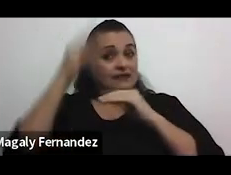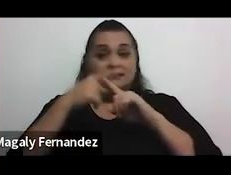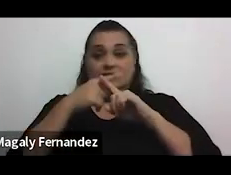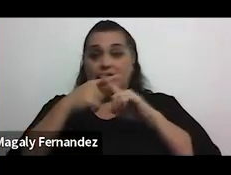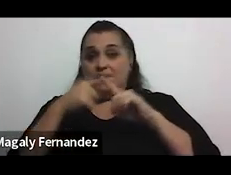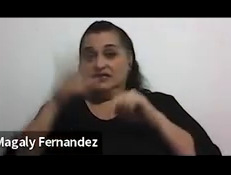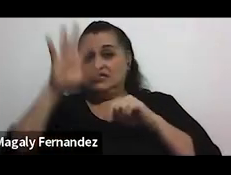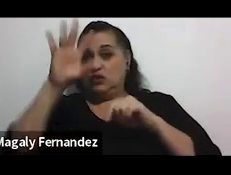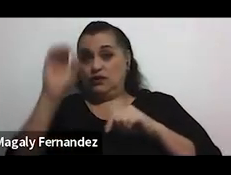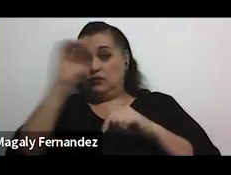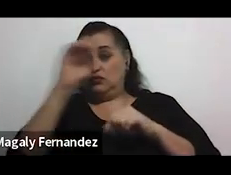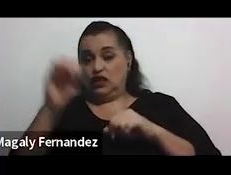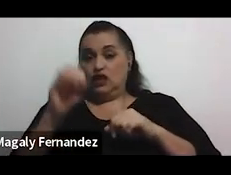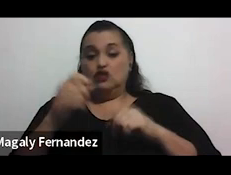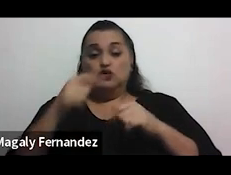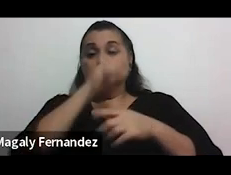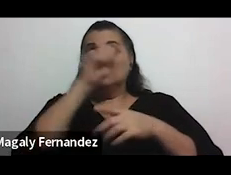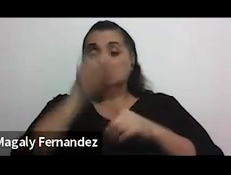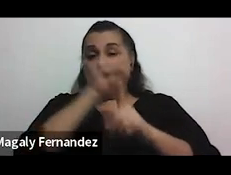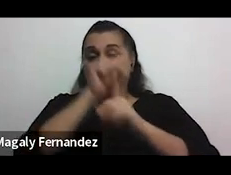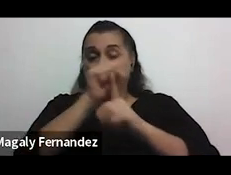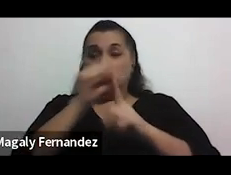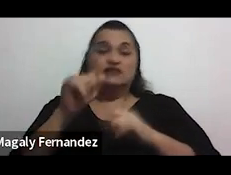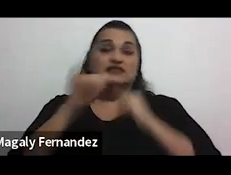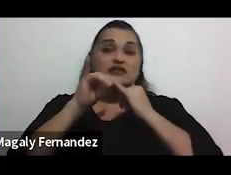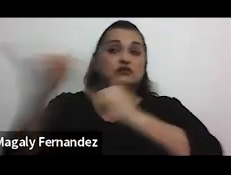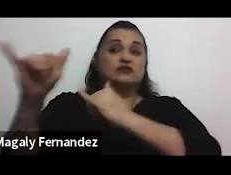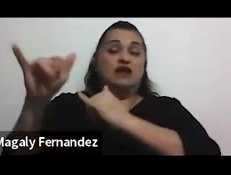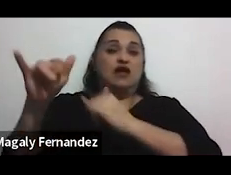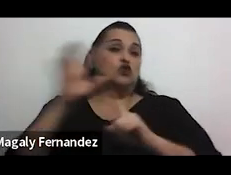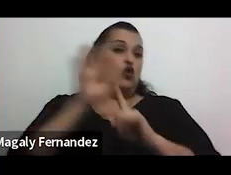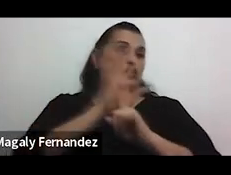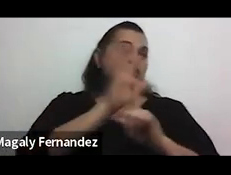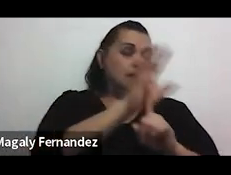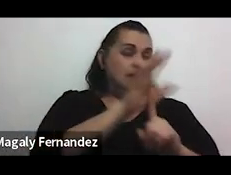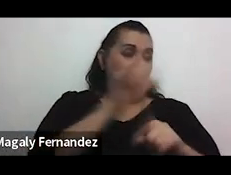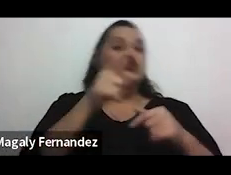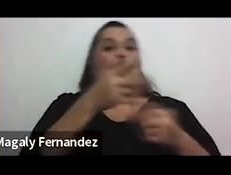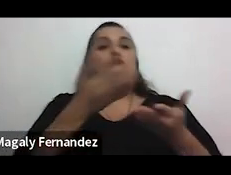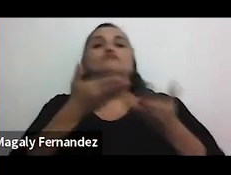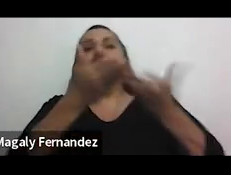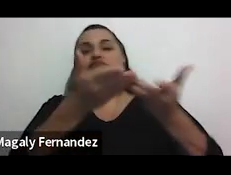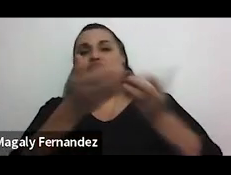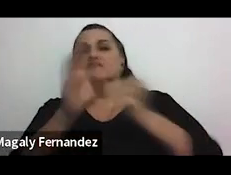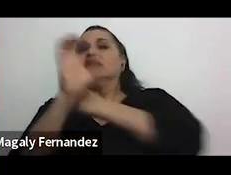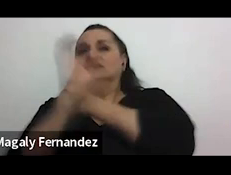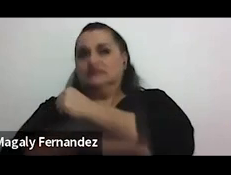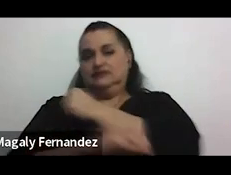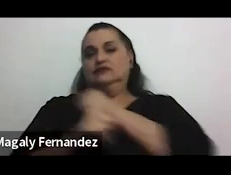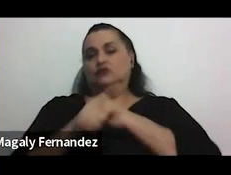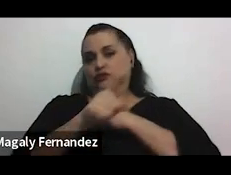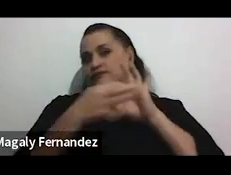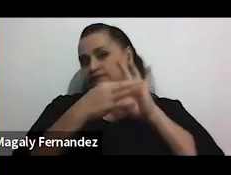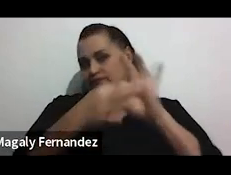denunciados por por hostigamiento sexual recibieron precisamente una una condena al respecto